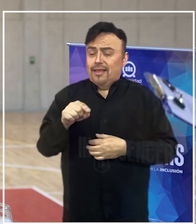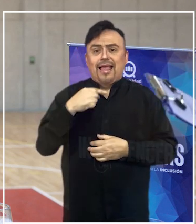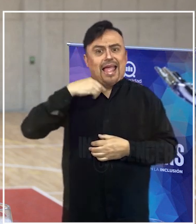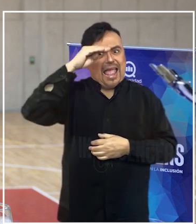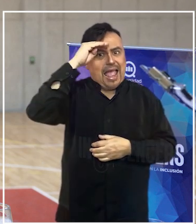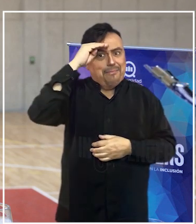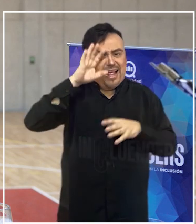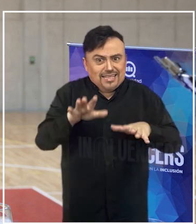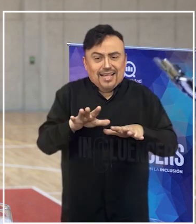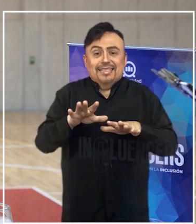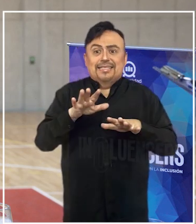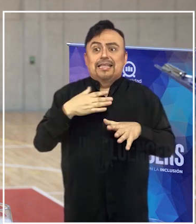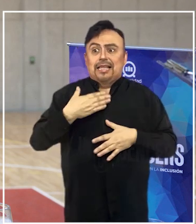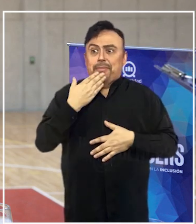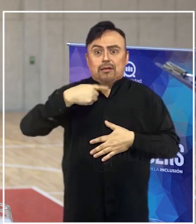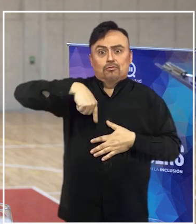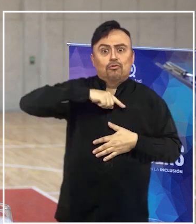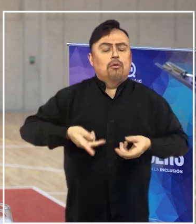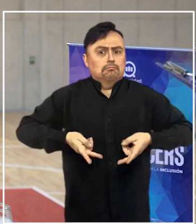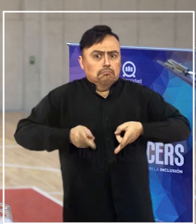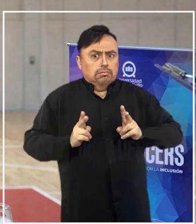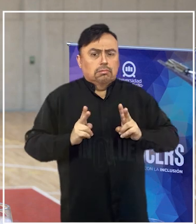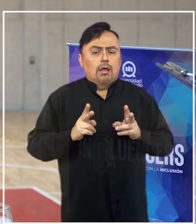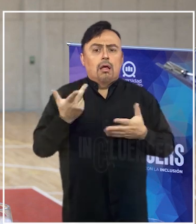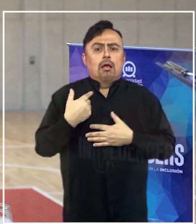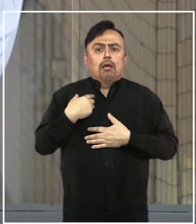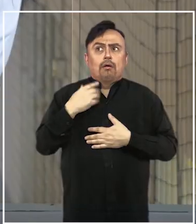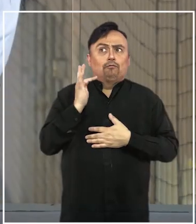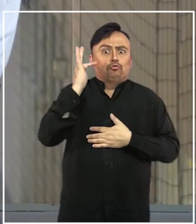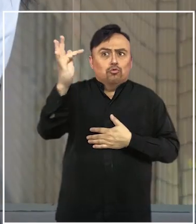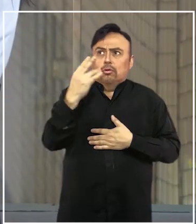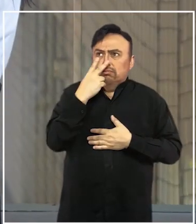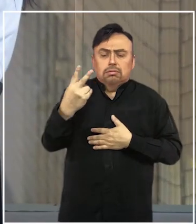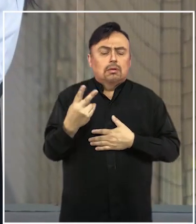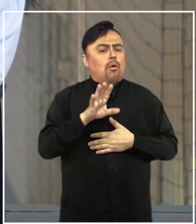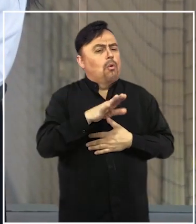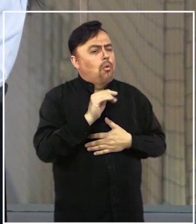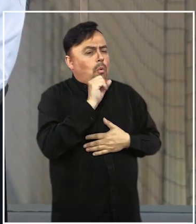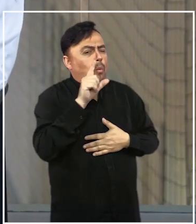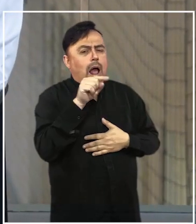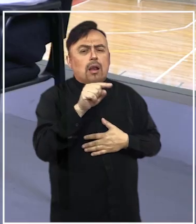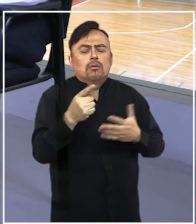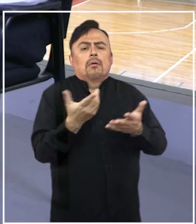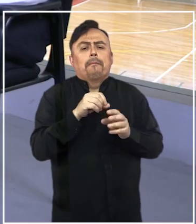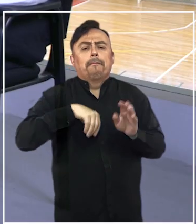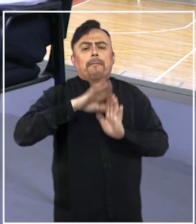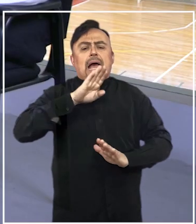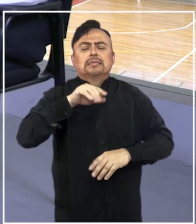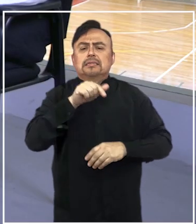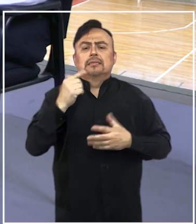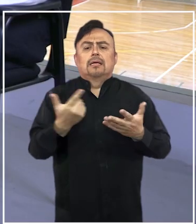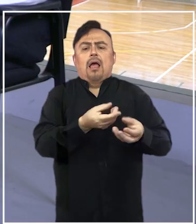experiencia también nos permita mirar hacia el futuro. ¿Cuál diría usted que es el mayor aporte que nos dejó como